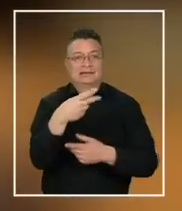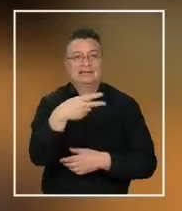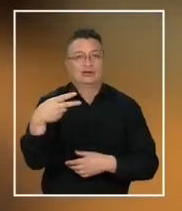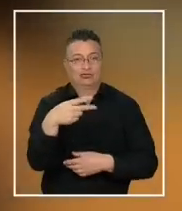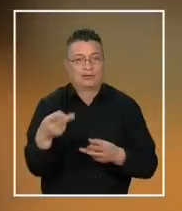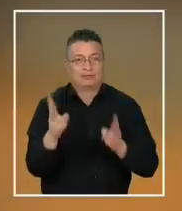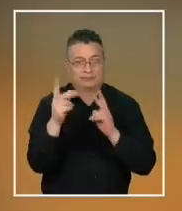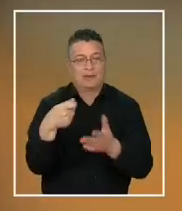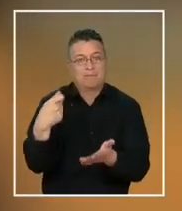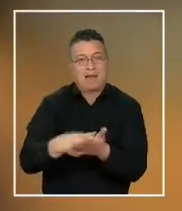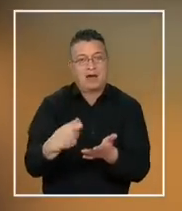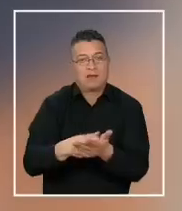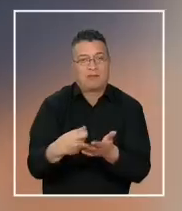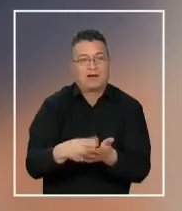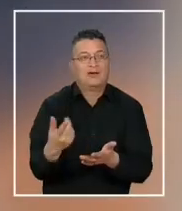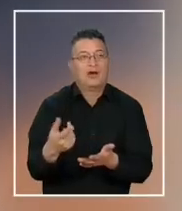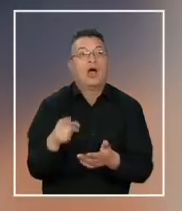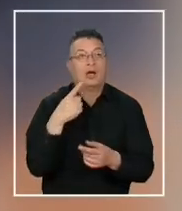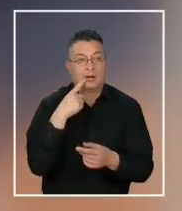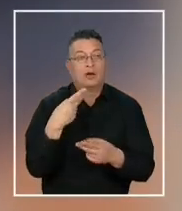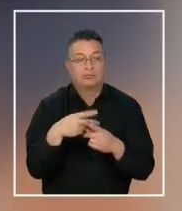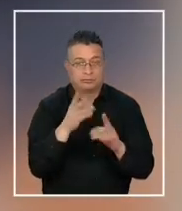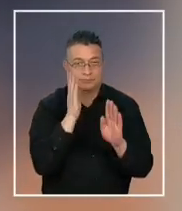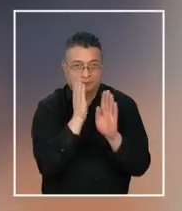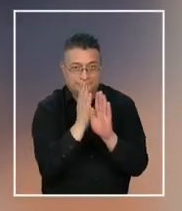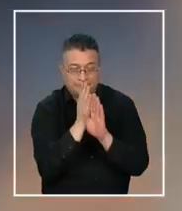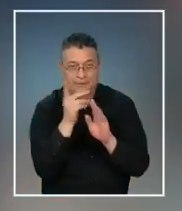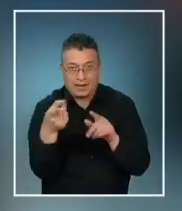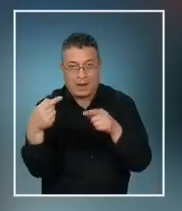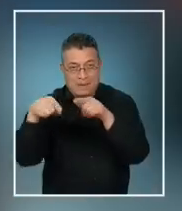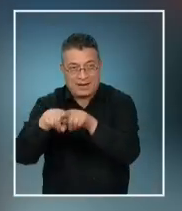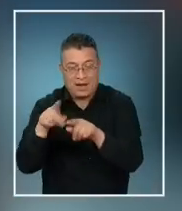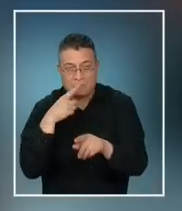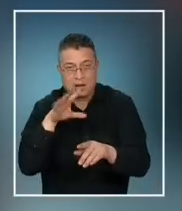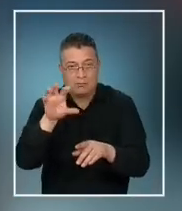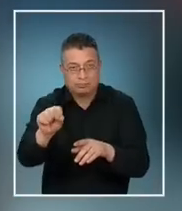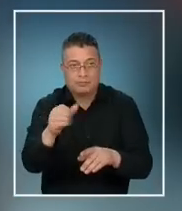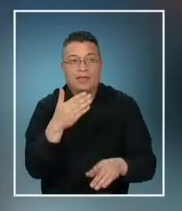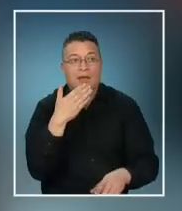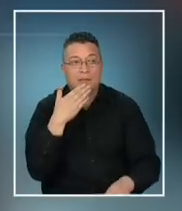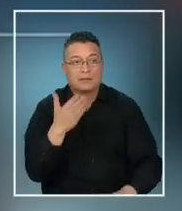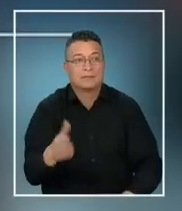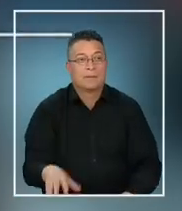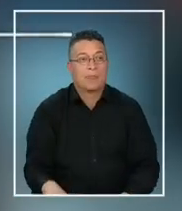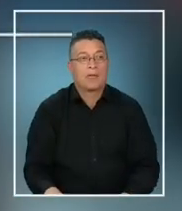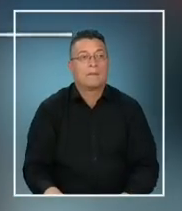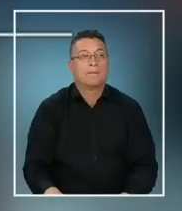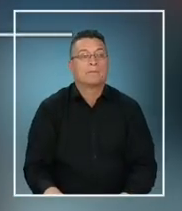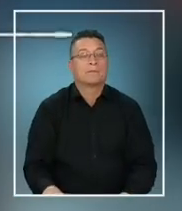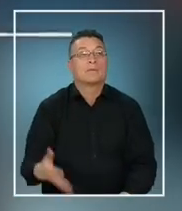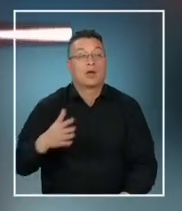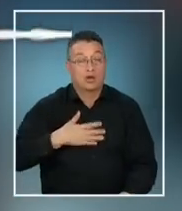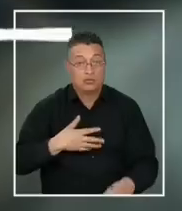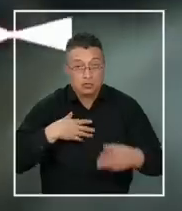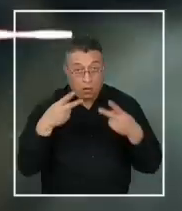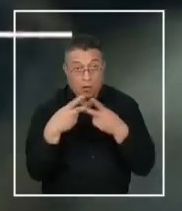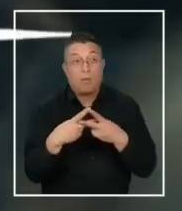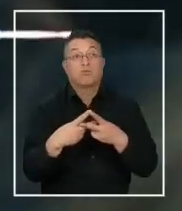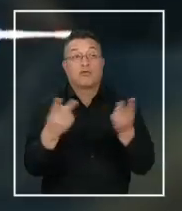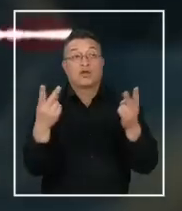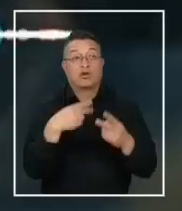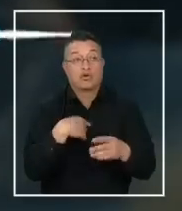sexuales. Así, al menos, lo revela esta interceptación a su pareja, Luis Franco Ceballos. Me tocó hasta crear una publicación